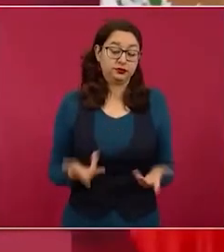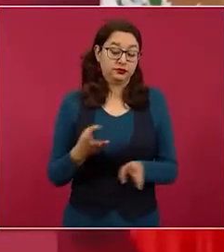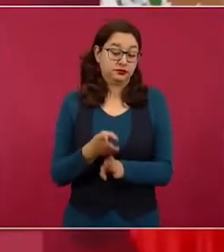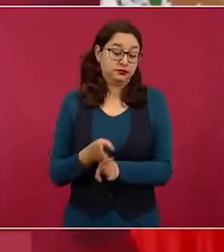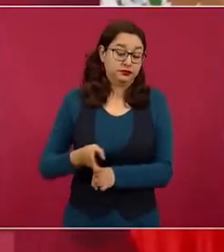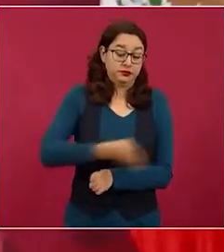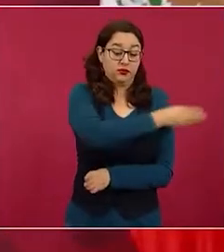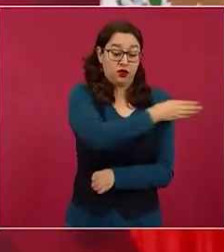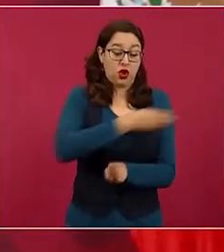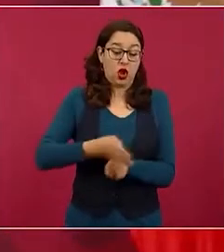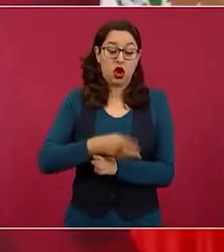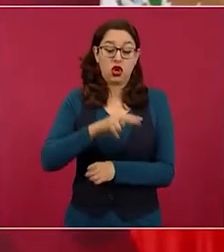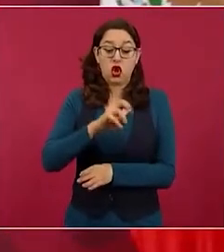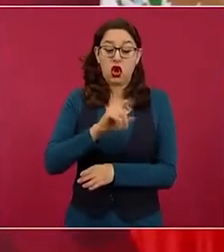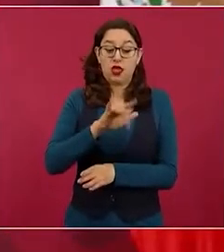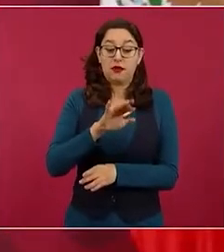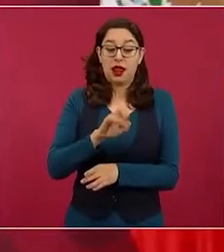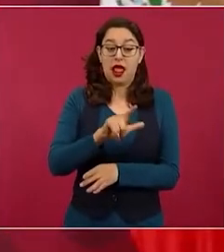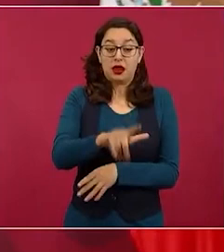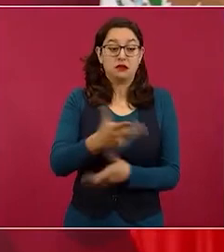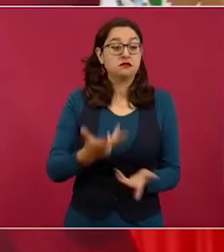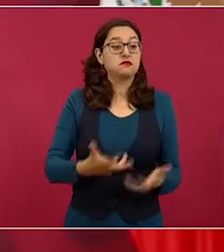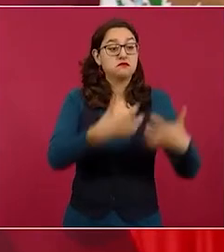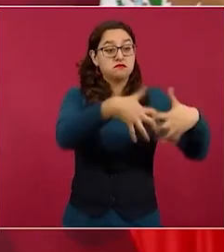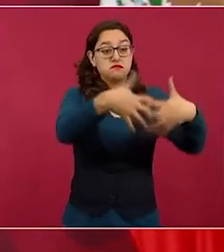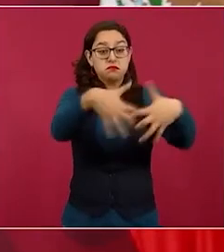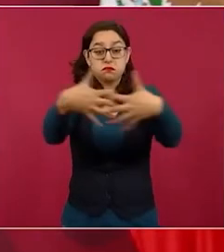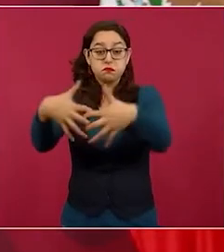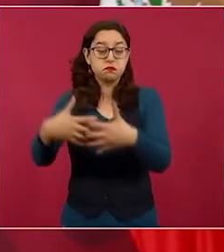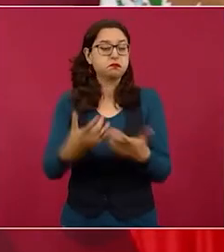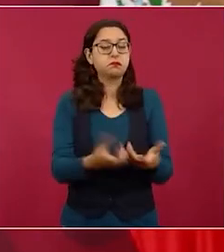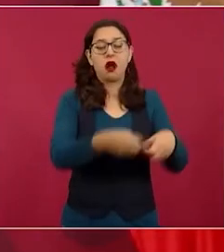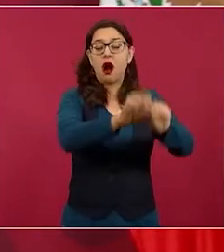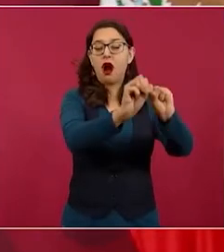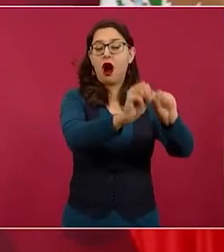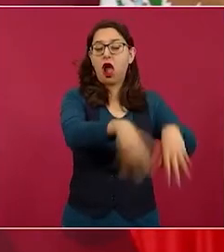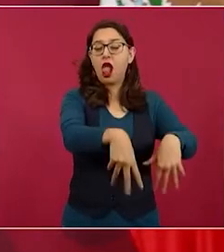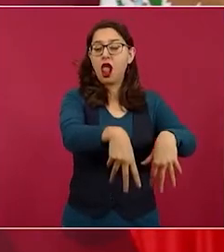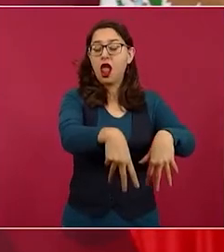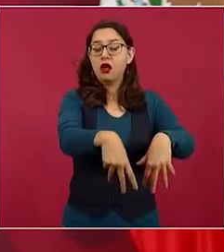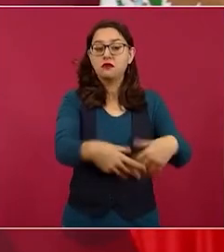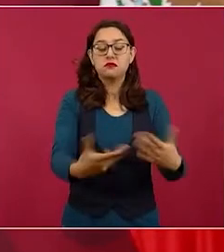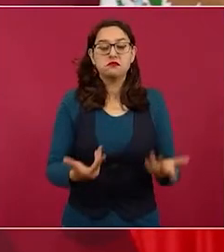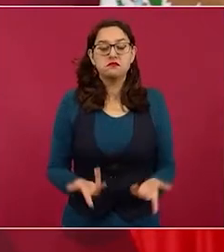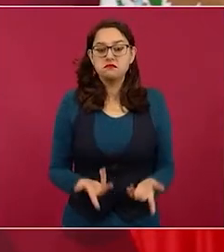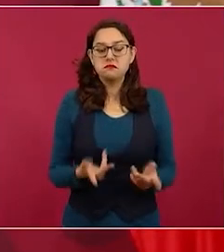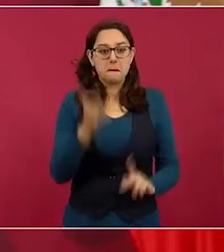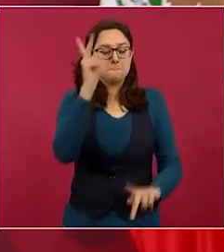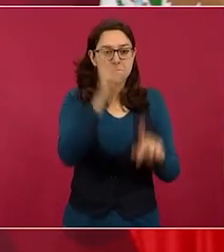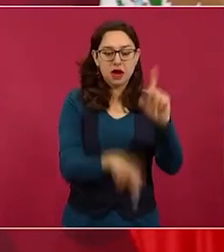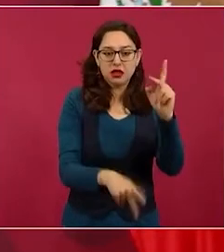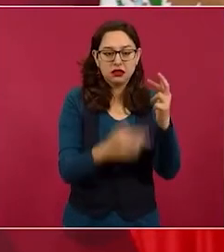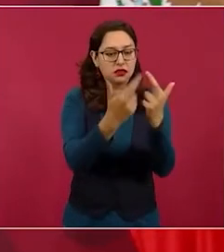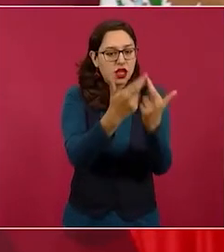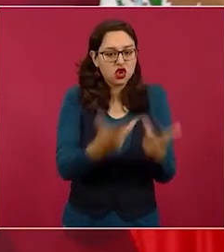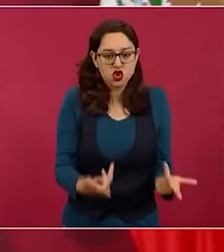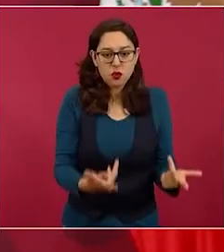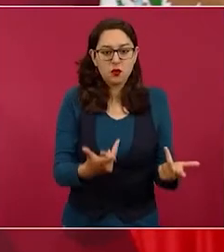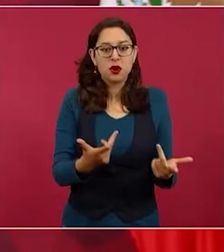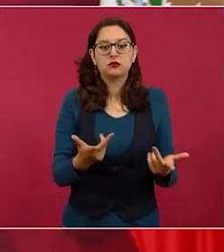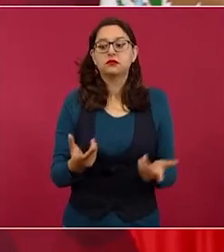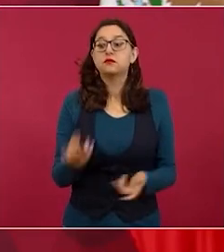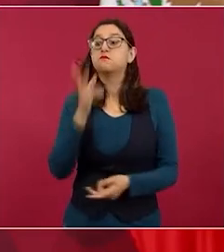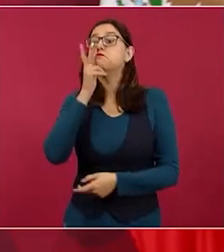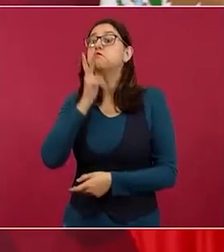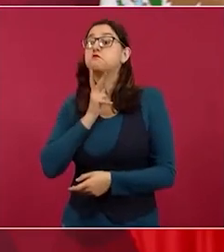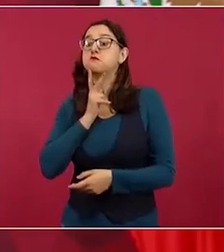ruina, en el abandono, con una capacidad de procesamiento de petróleo